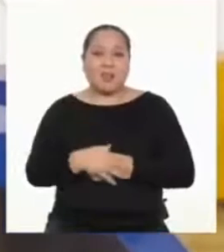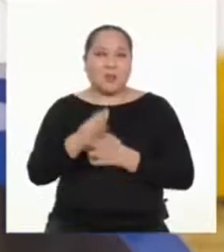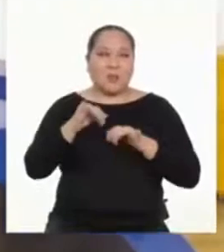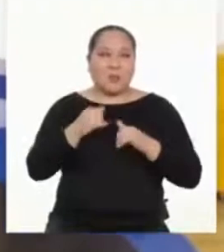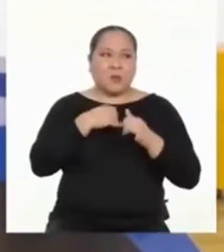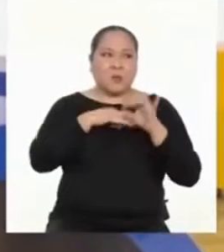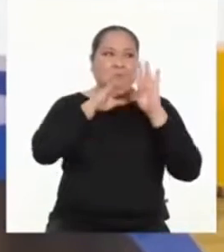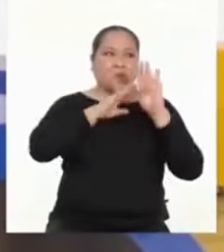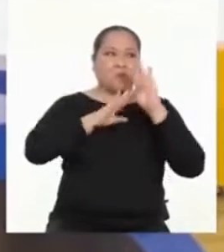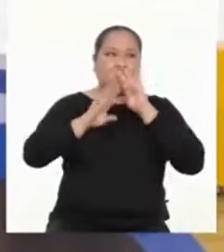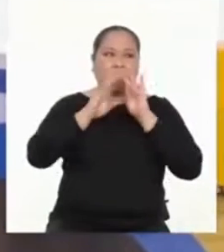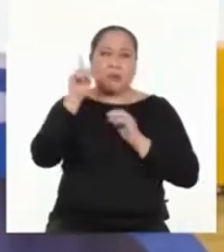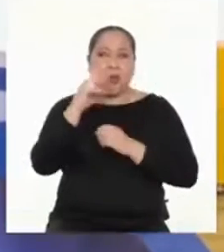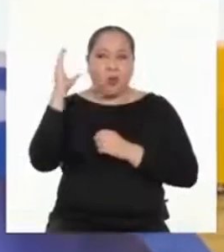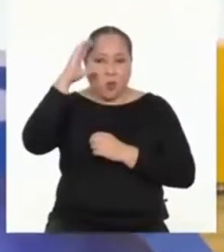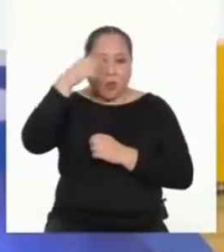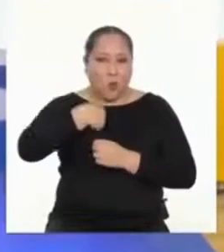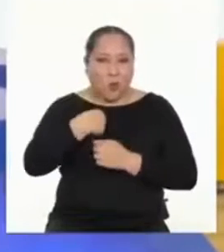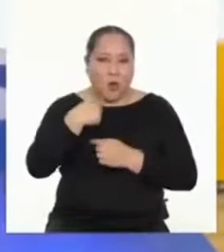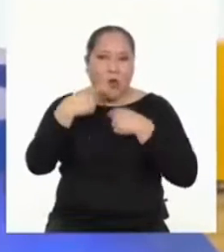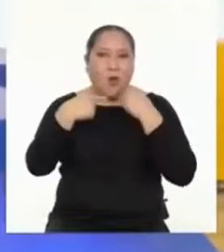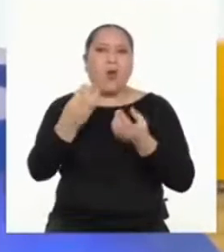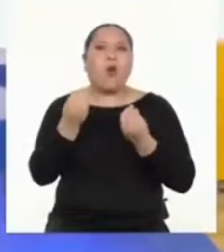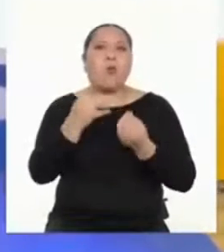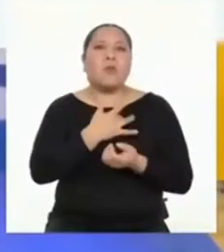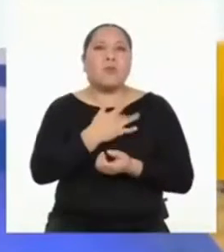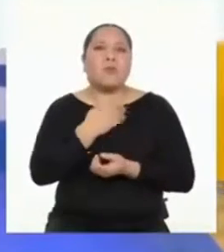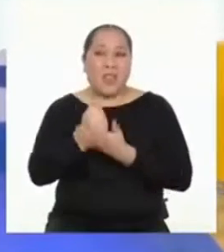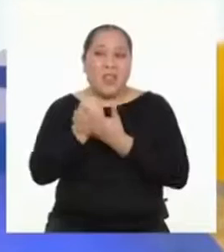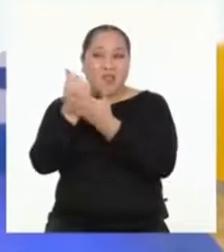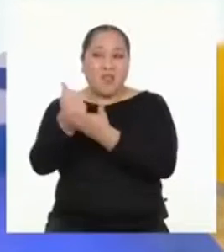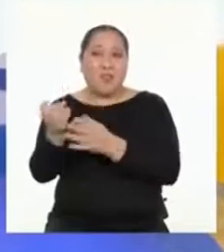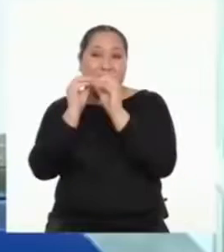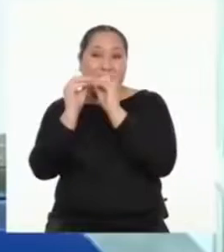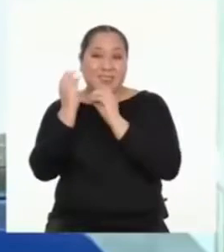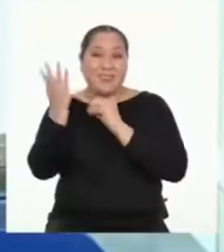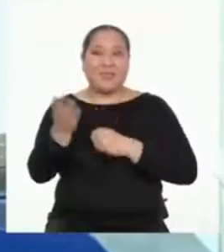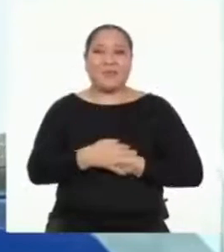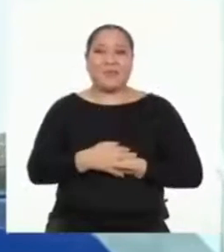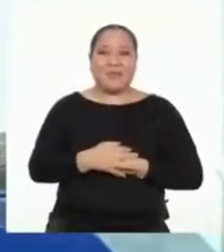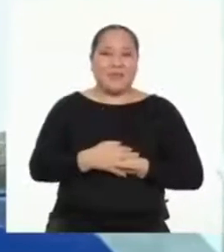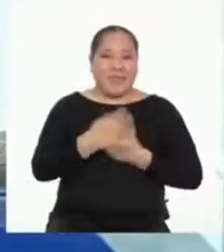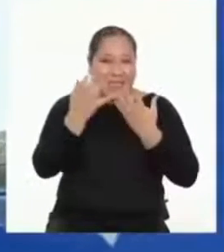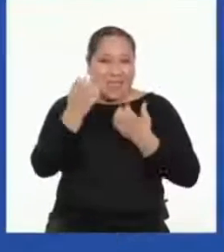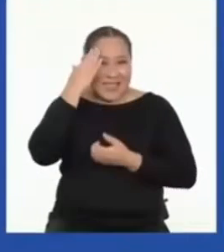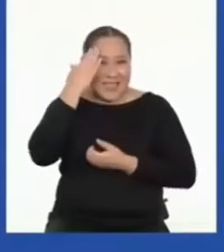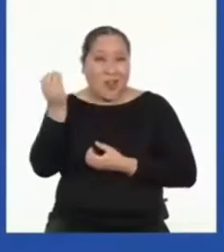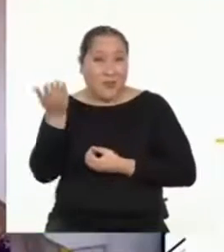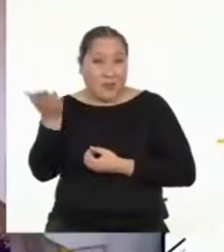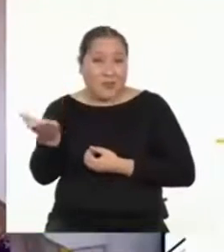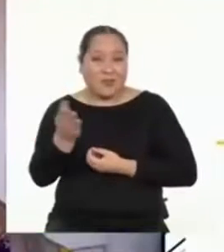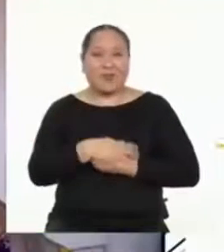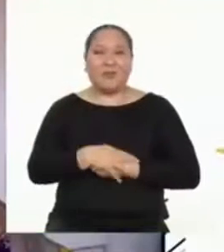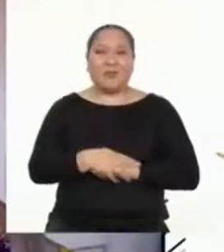frustrada, nos buscó para contarnos cómo se siente y que le ayudemos a encontrar soluciones. ¿Quieren saber cómo le está yendo?